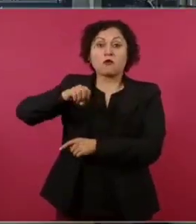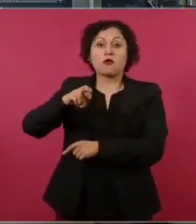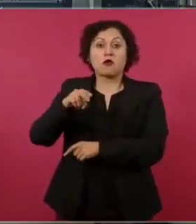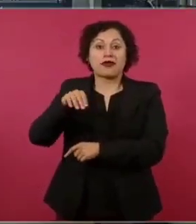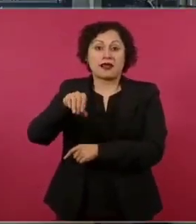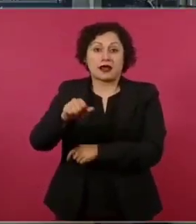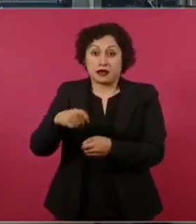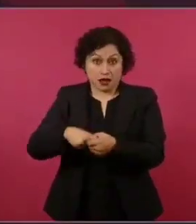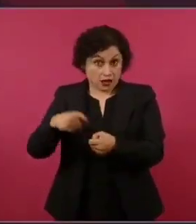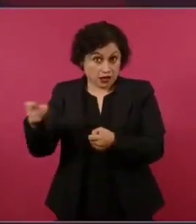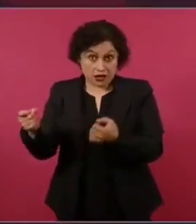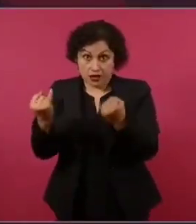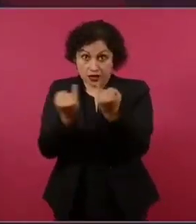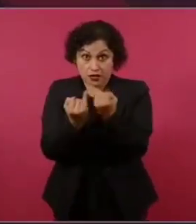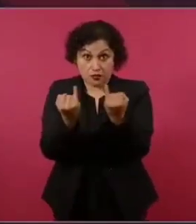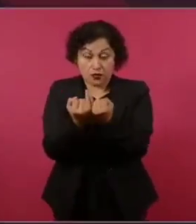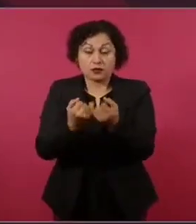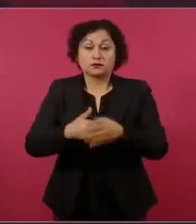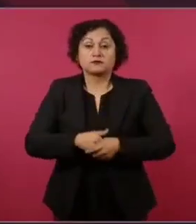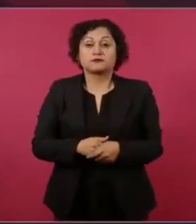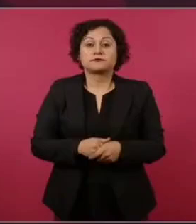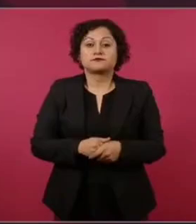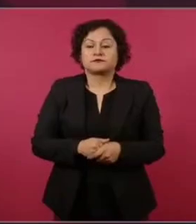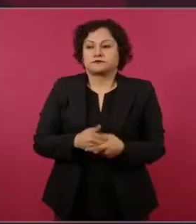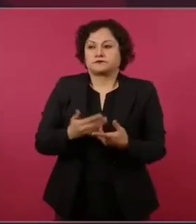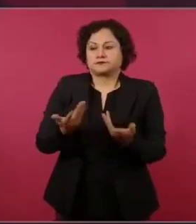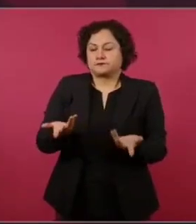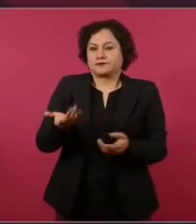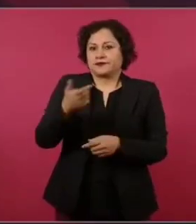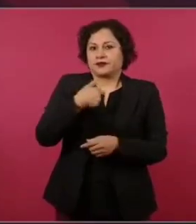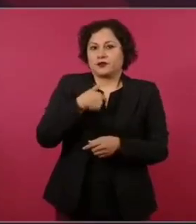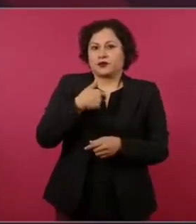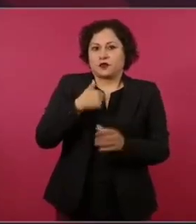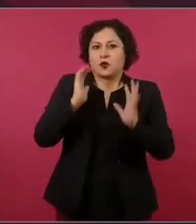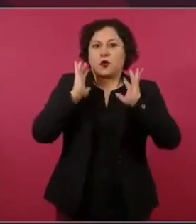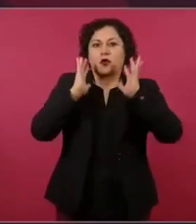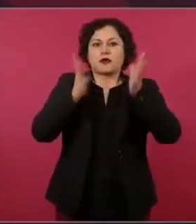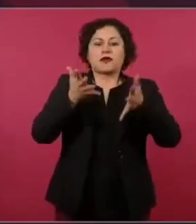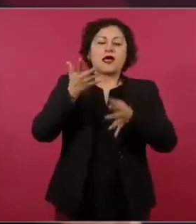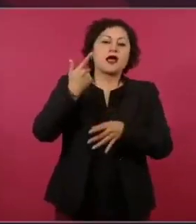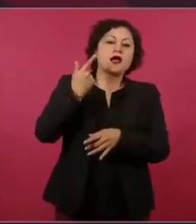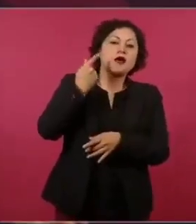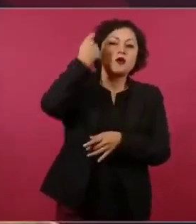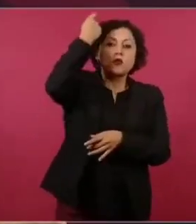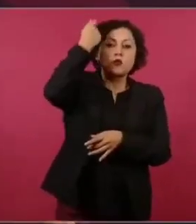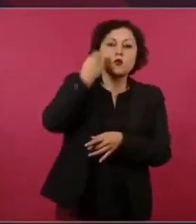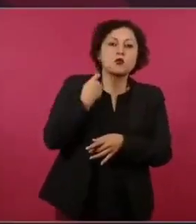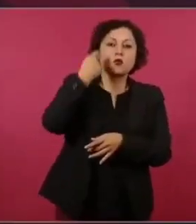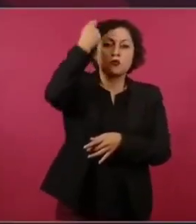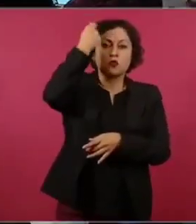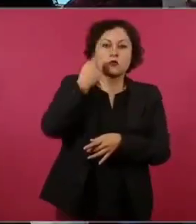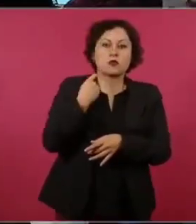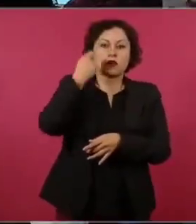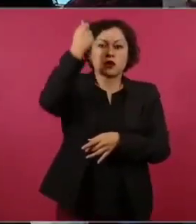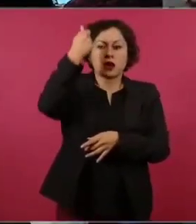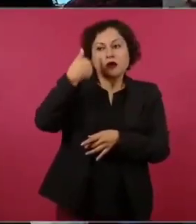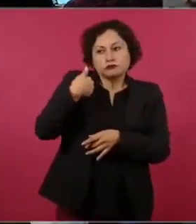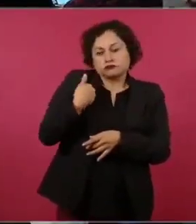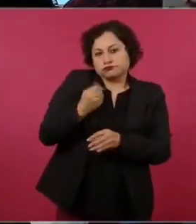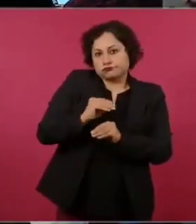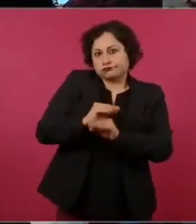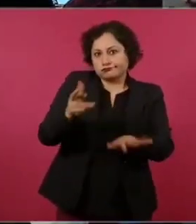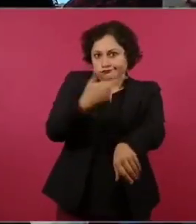eso ya me voy a jubilar y voy a pedir mi licencia,